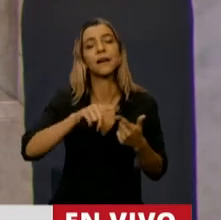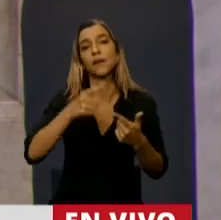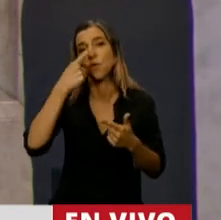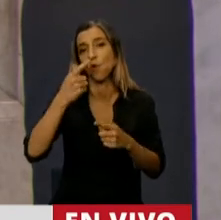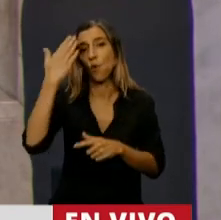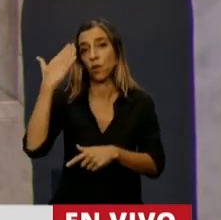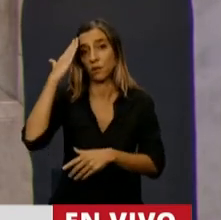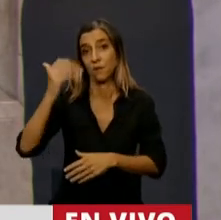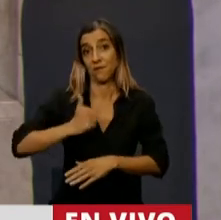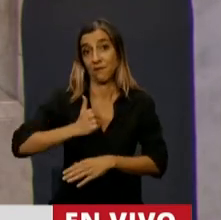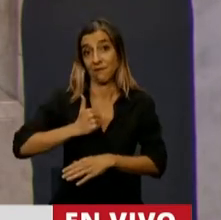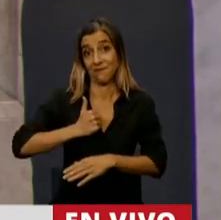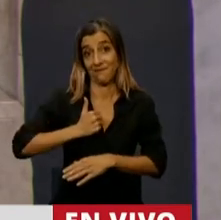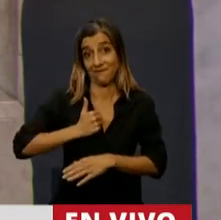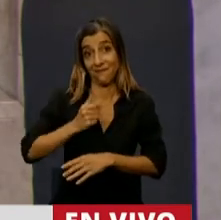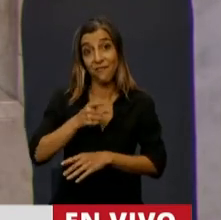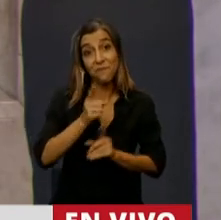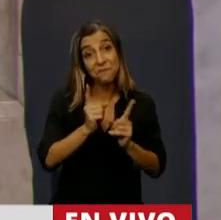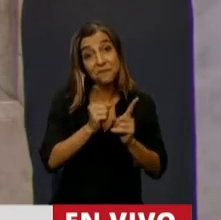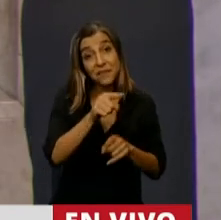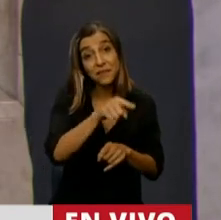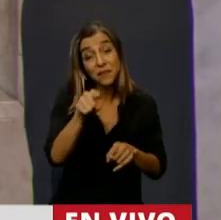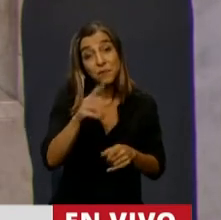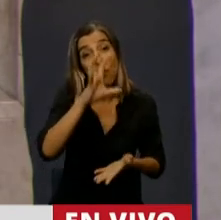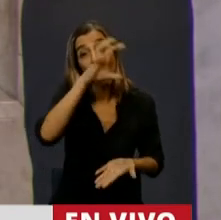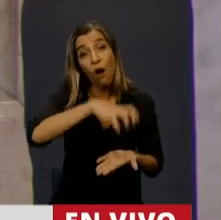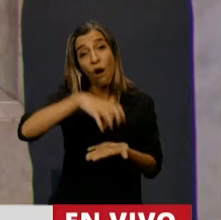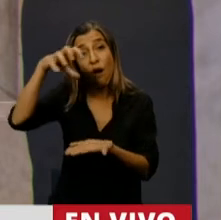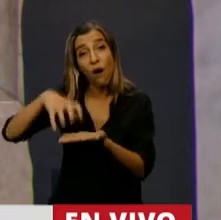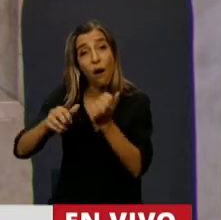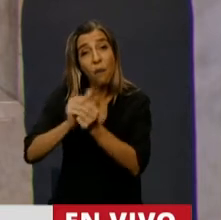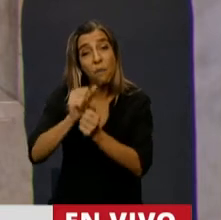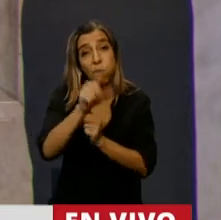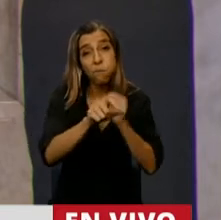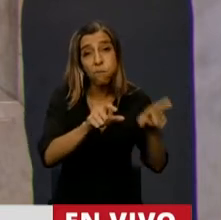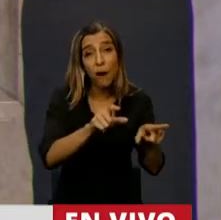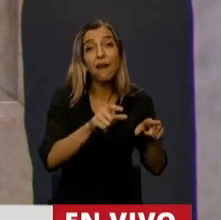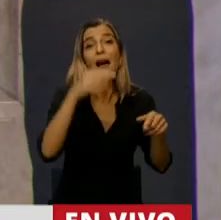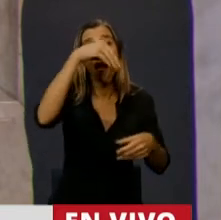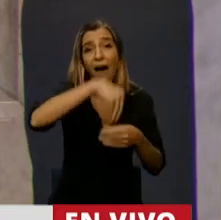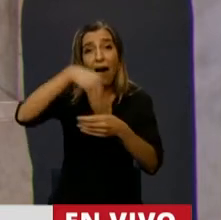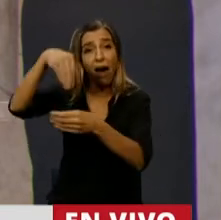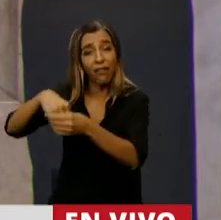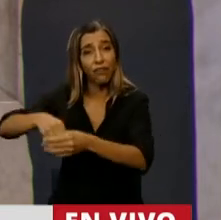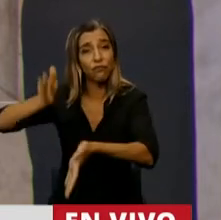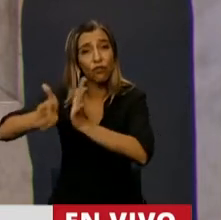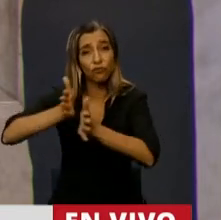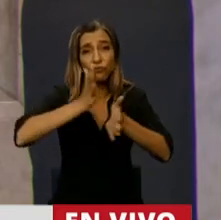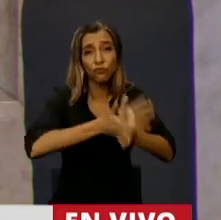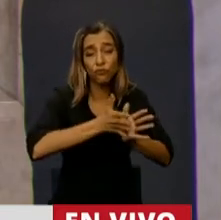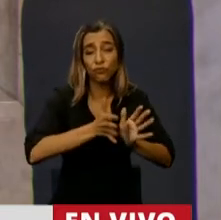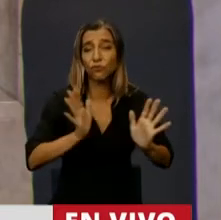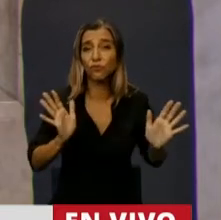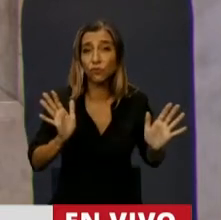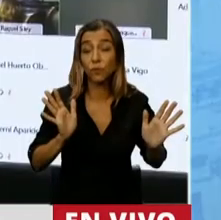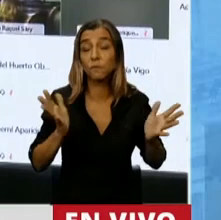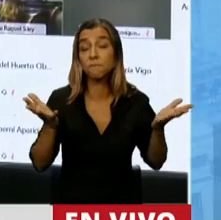tenían campos de concentración en las empresas para torturar a sus obreros. ¿Qué